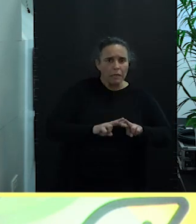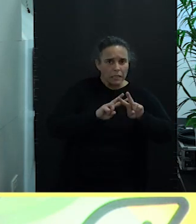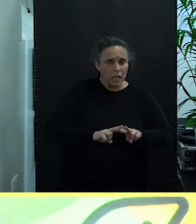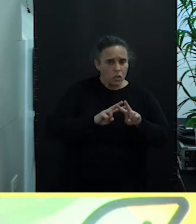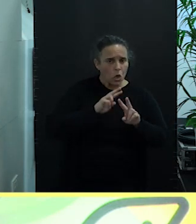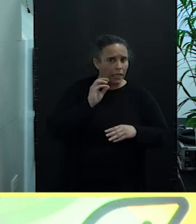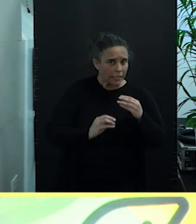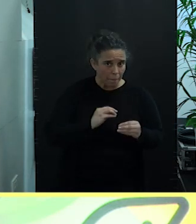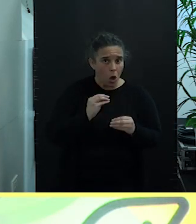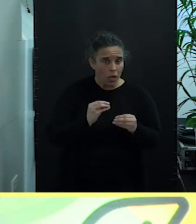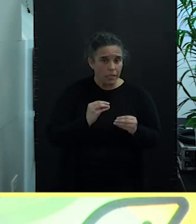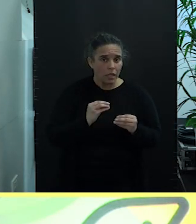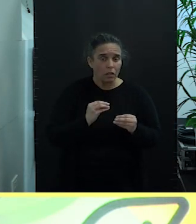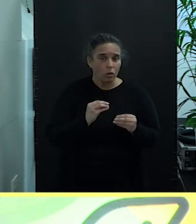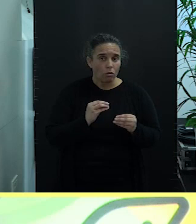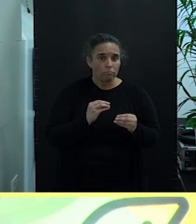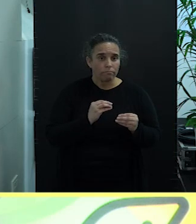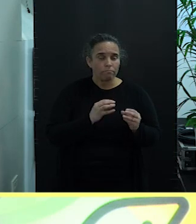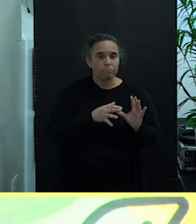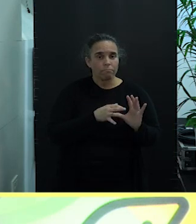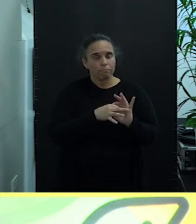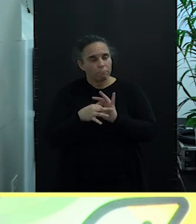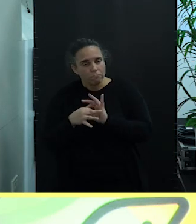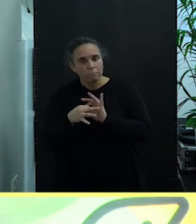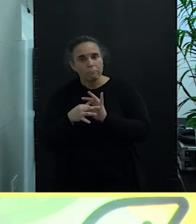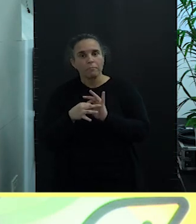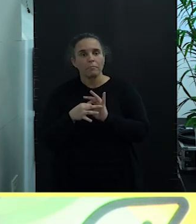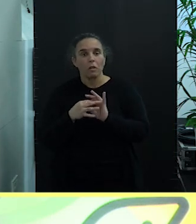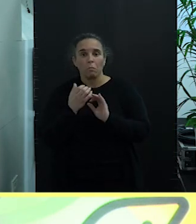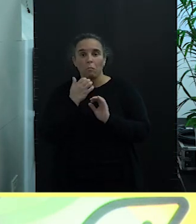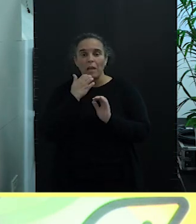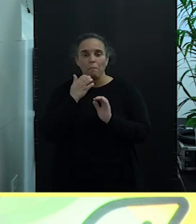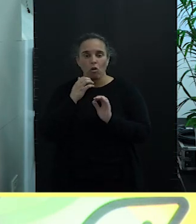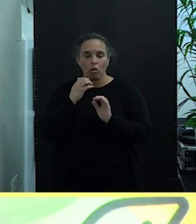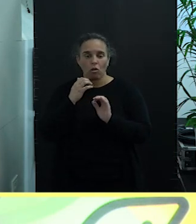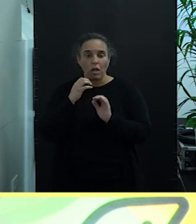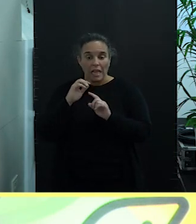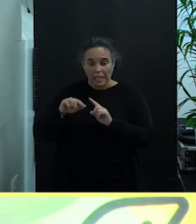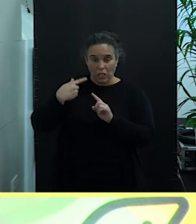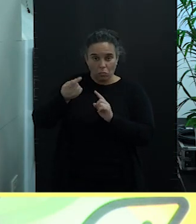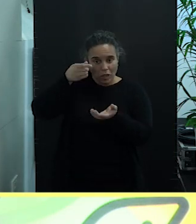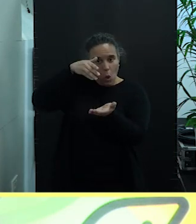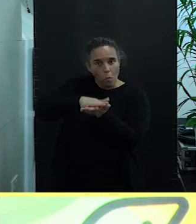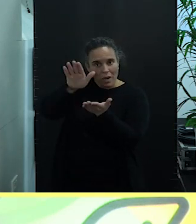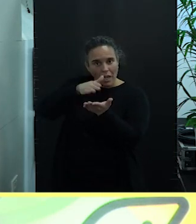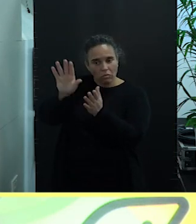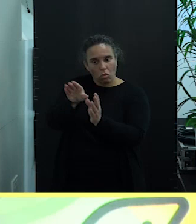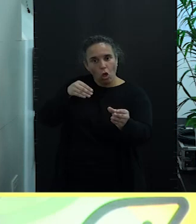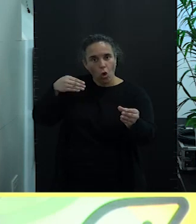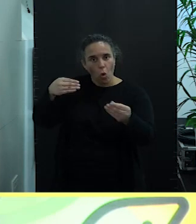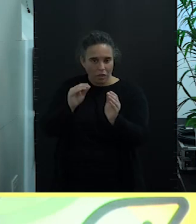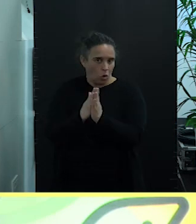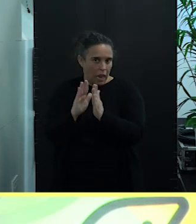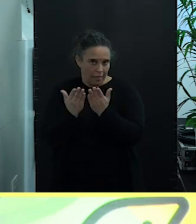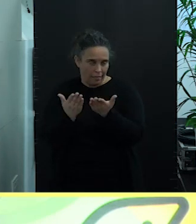en cuanto a la publicación posterior de una serie de documentos en forma de